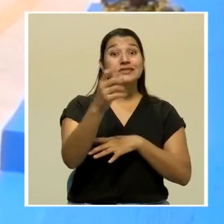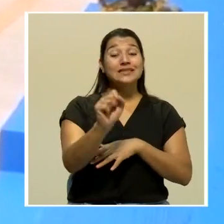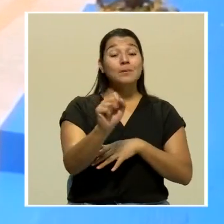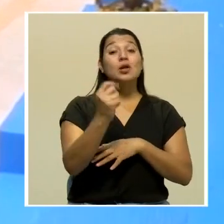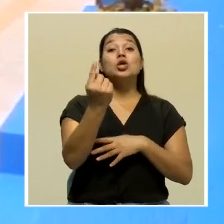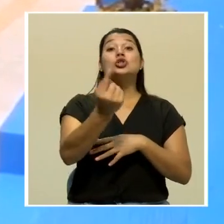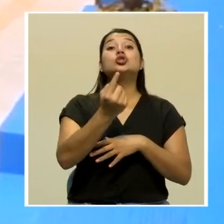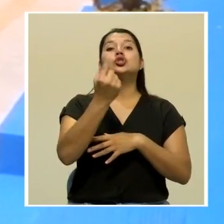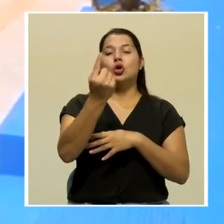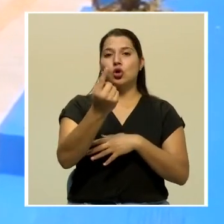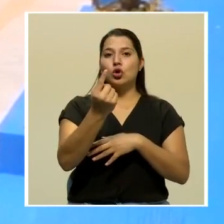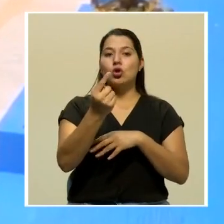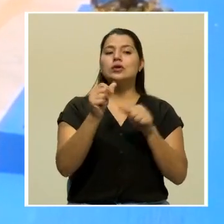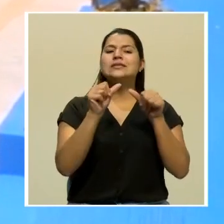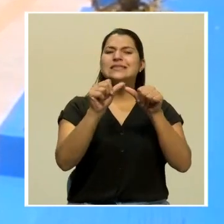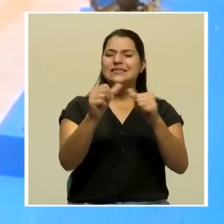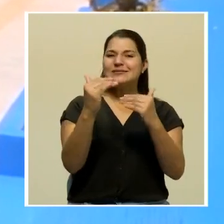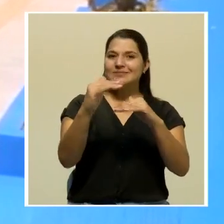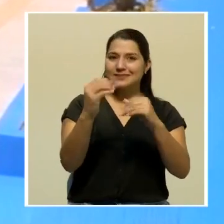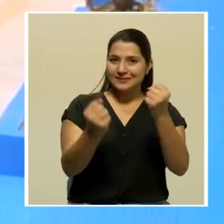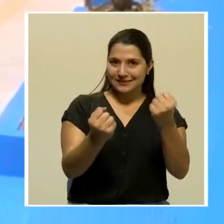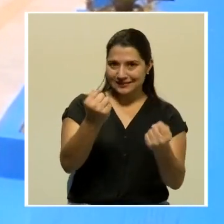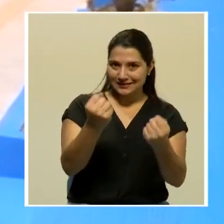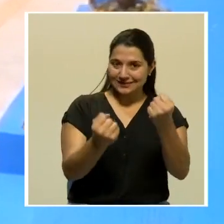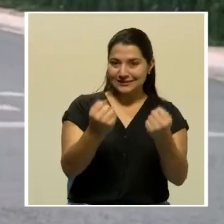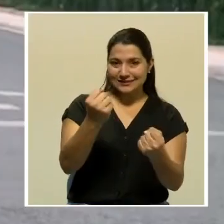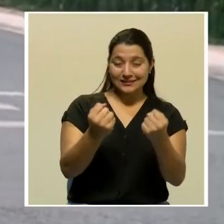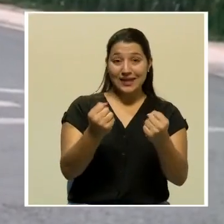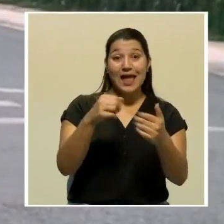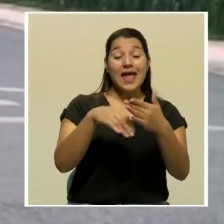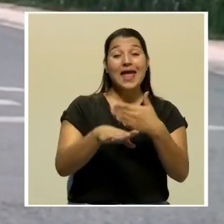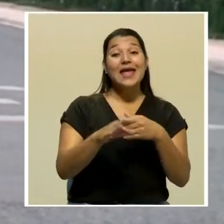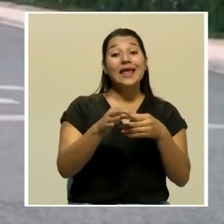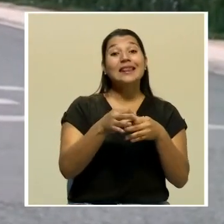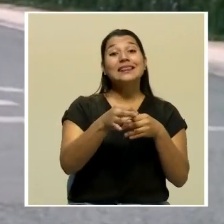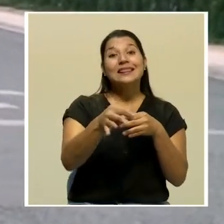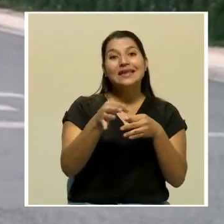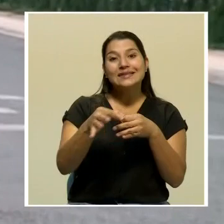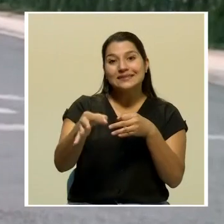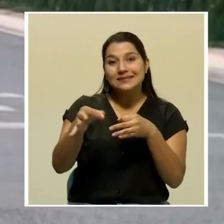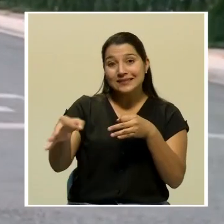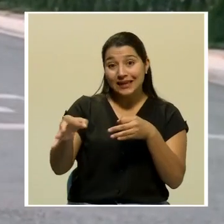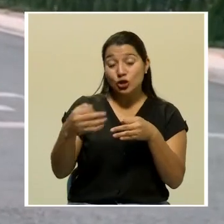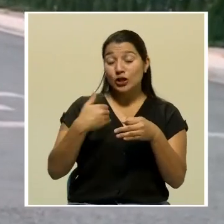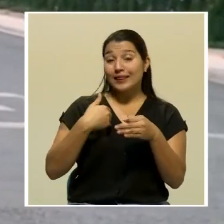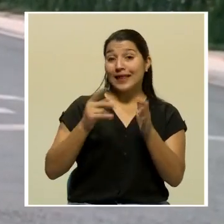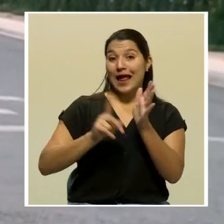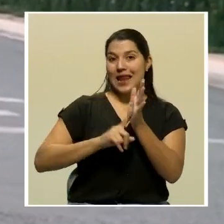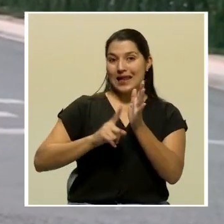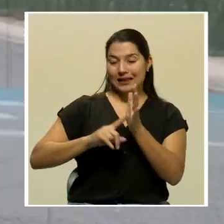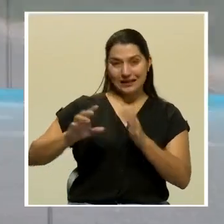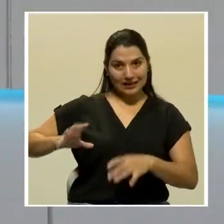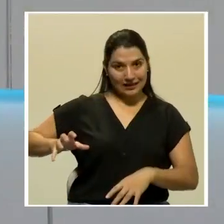únicamente mantendrá la restricción vehicular diferenciada en los distritos que se encuentran en alerta naranja.